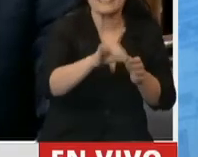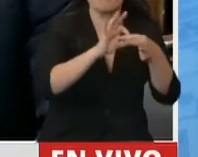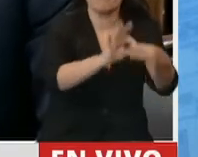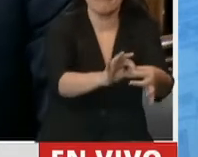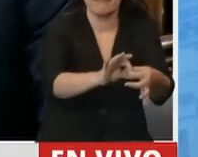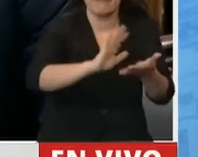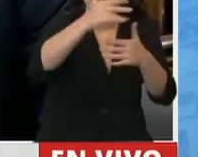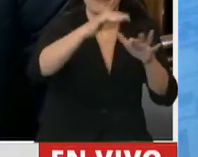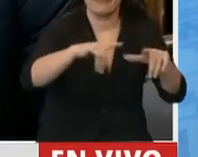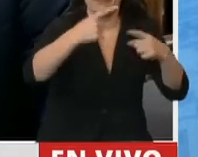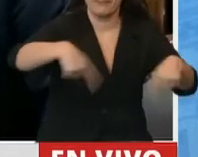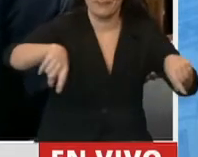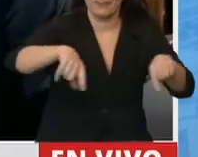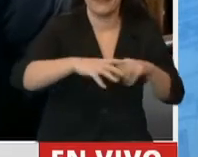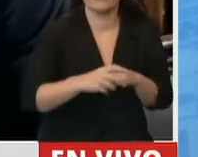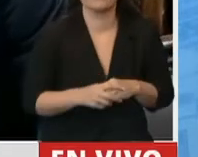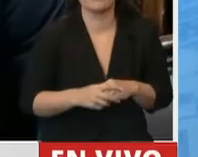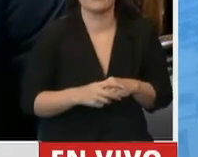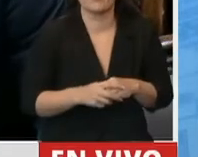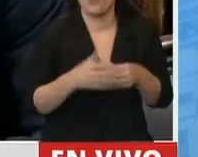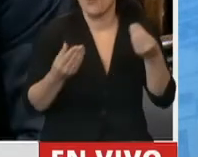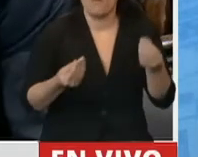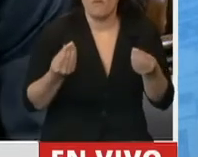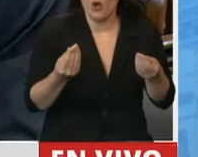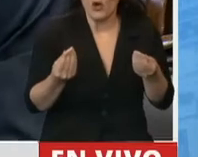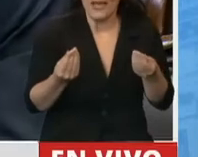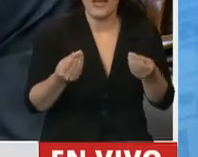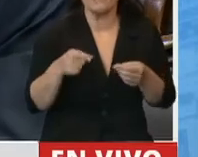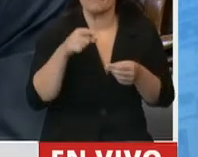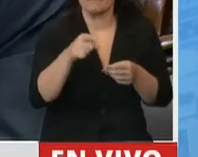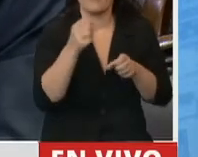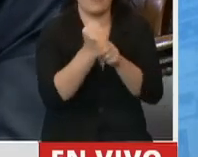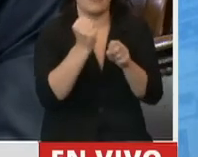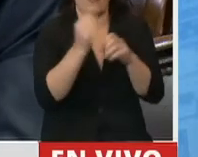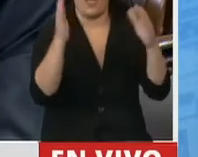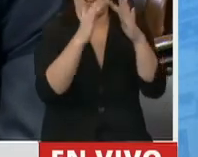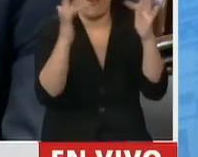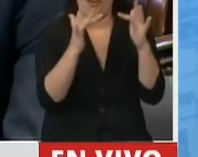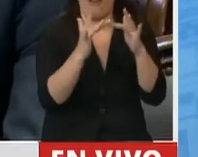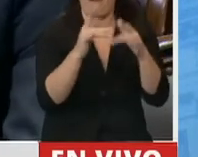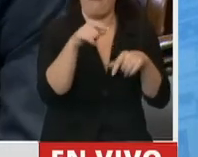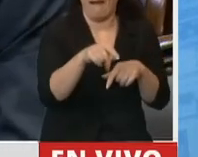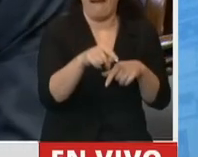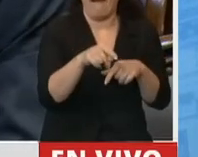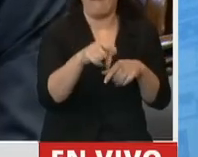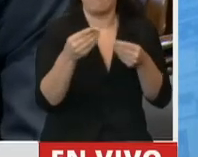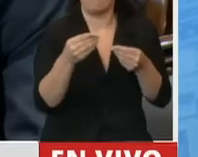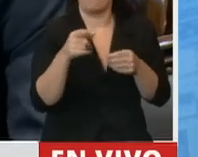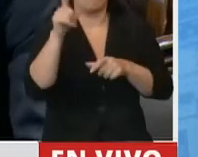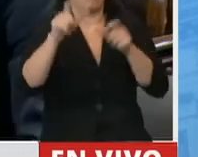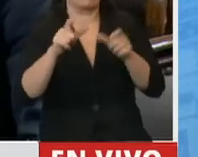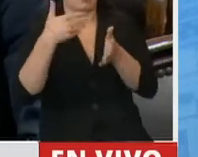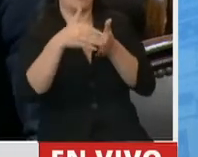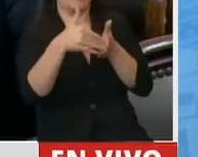Porque también es una clara alternativa a la modalidad de teletrabajo para mitigar la discriminación